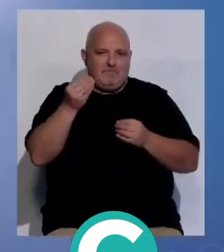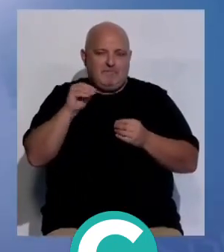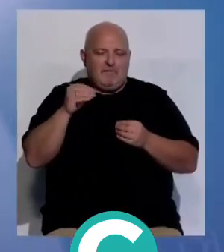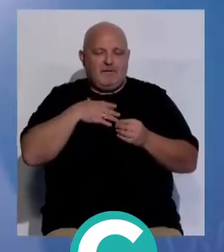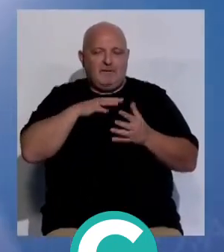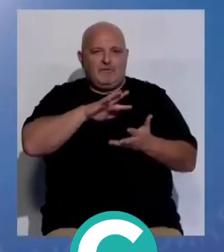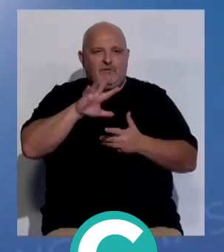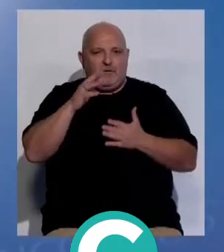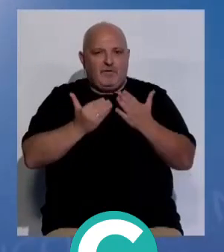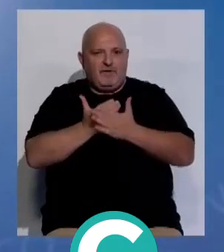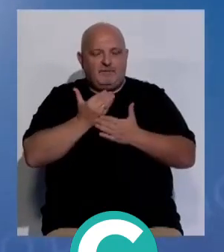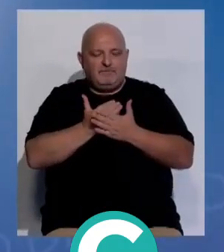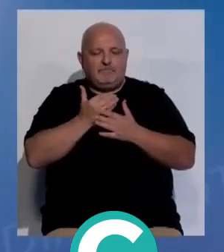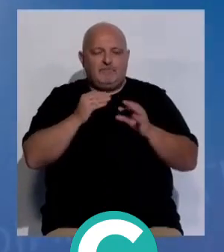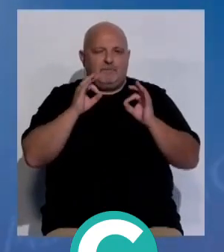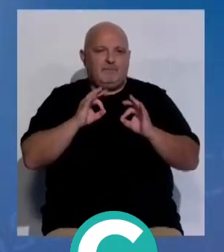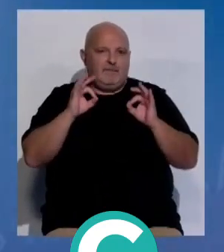Noticias Cinco Días